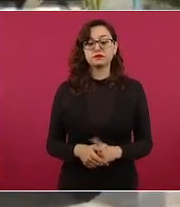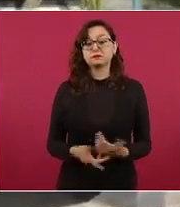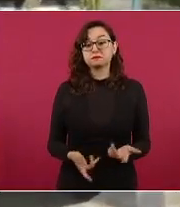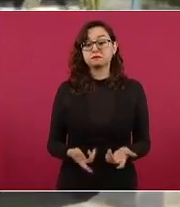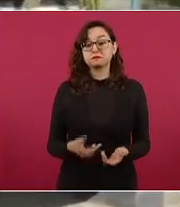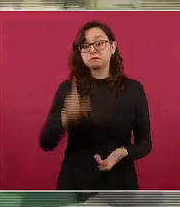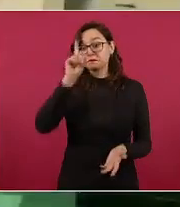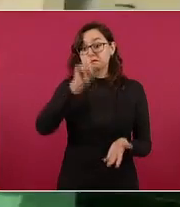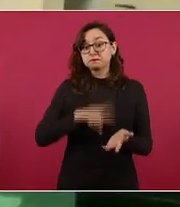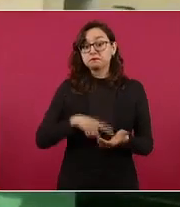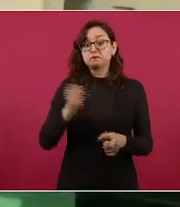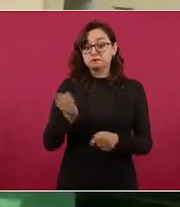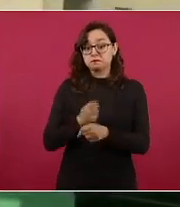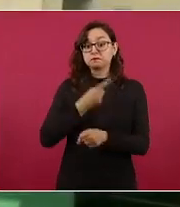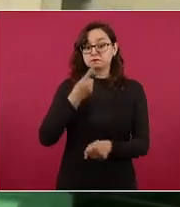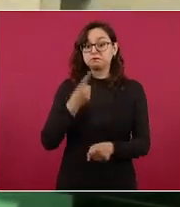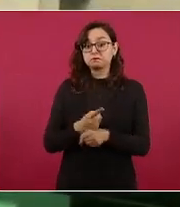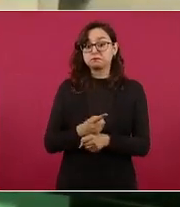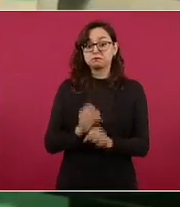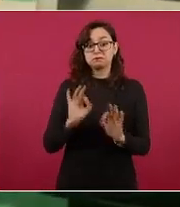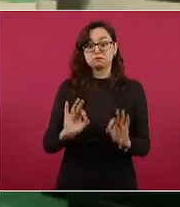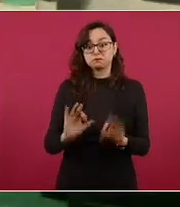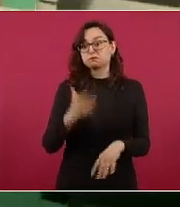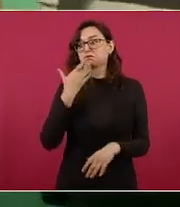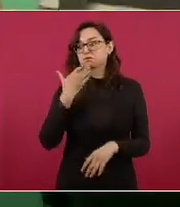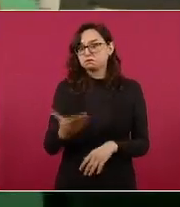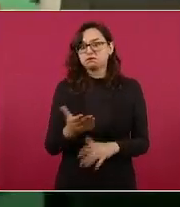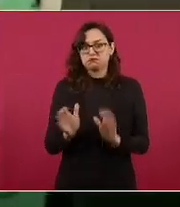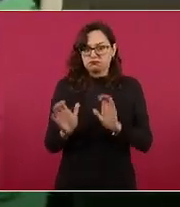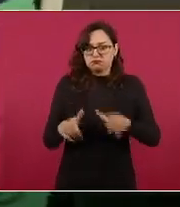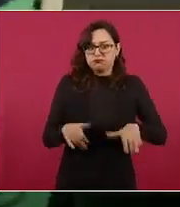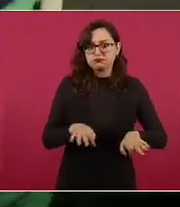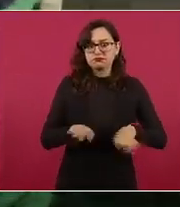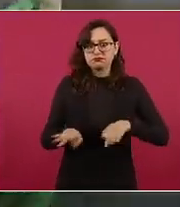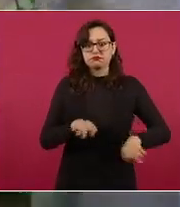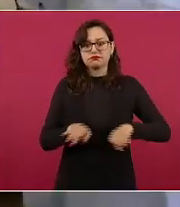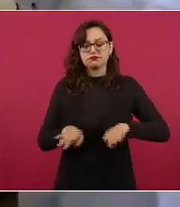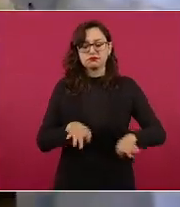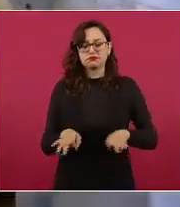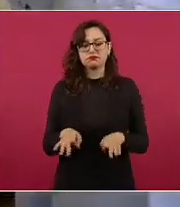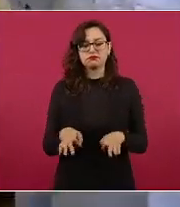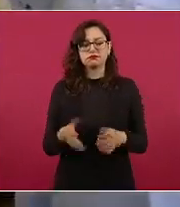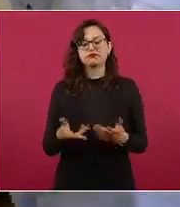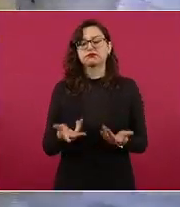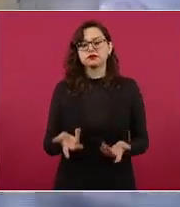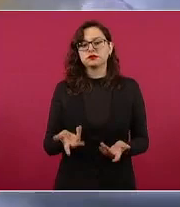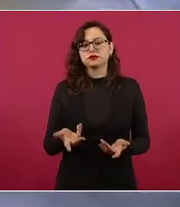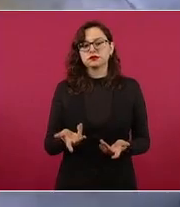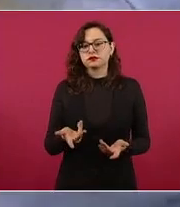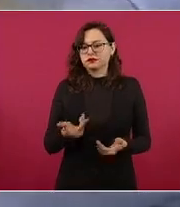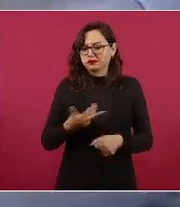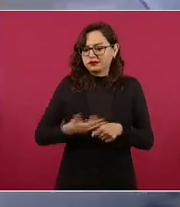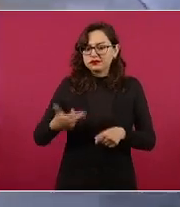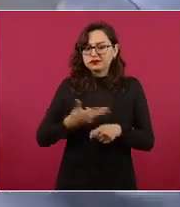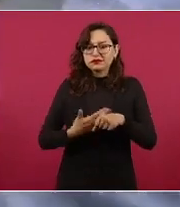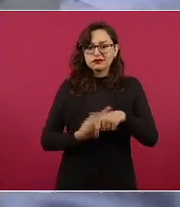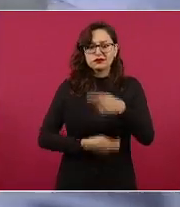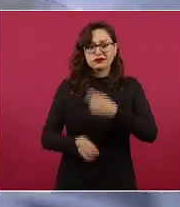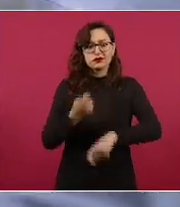muy buena para los médicos que tenemos especialidad. Fue una forma rápida de